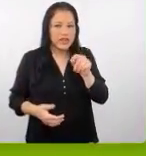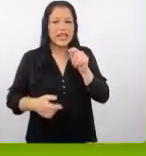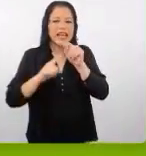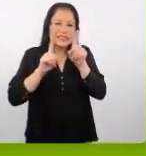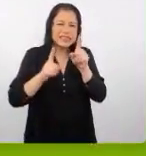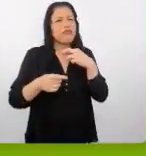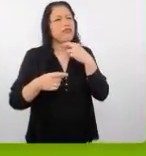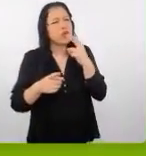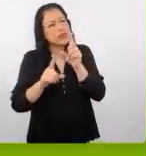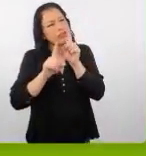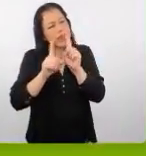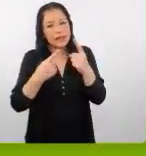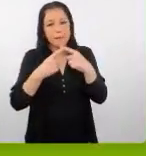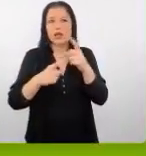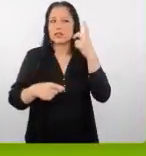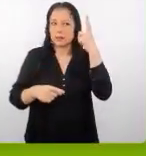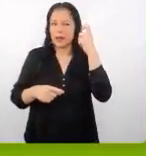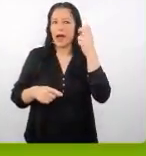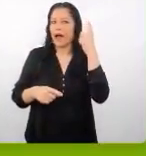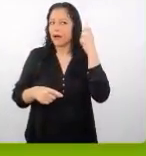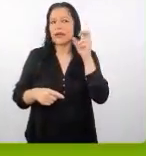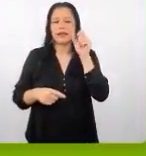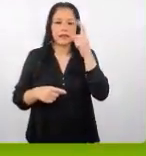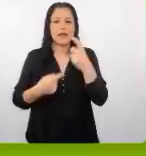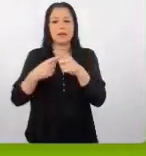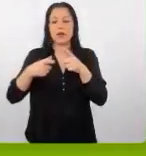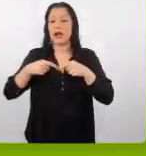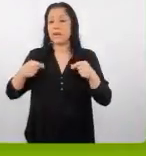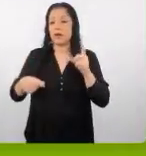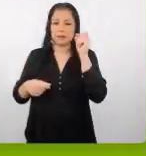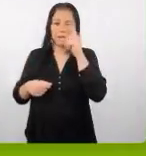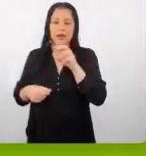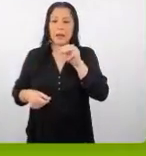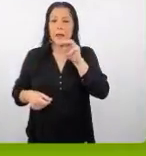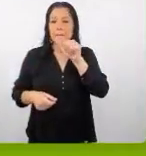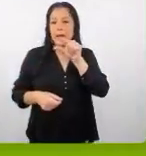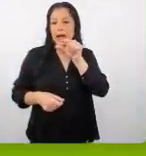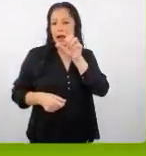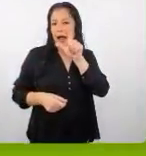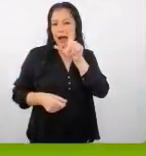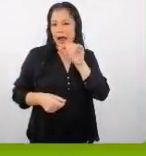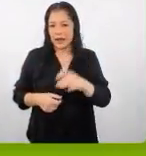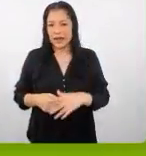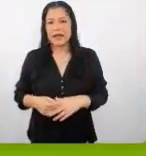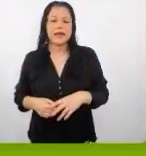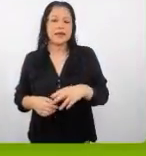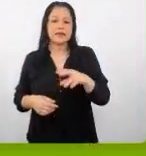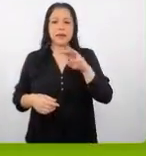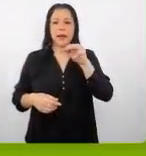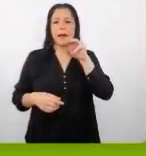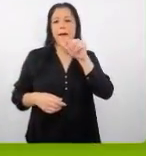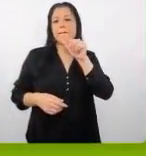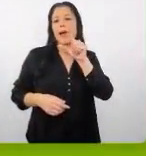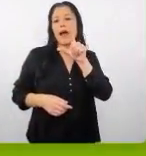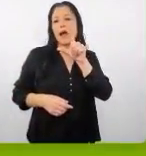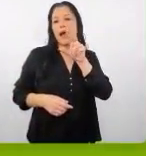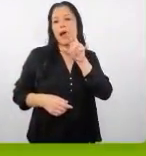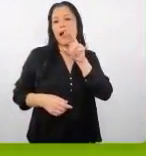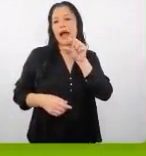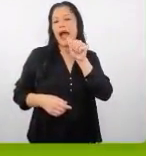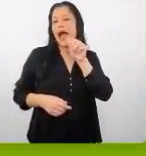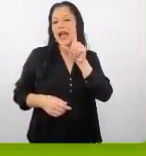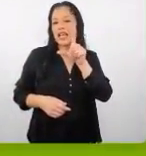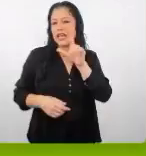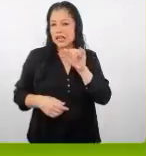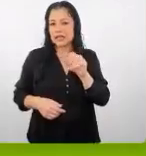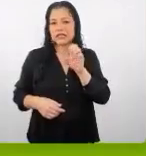difícil diferente pero no tan complicado como ellos Magali Magali tampoco existe es Magari yo soy ella Magari y me dicen Magari-san o